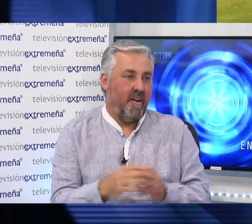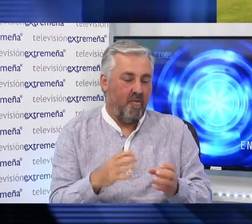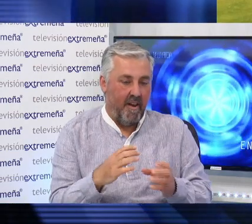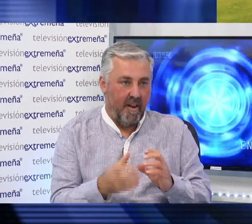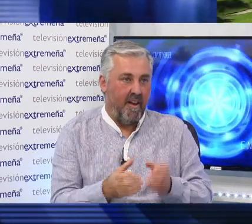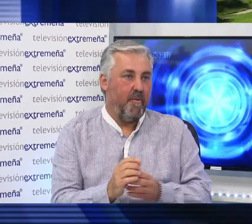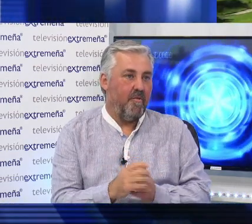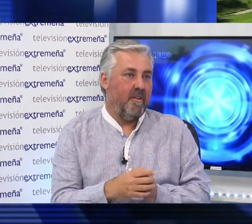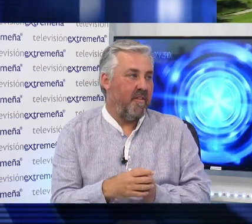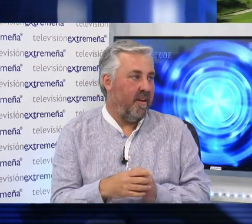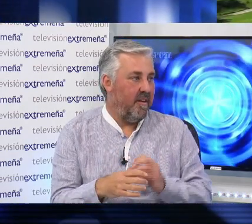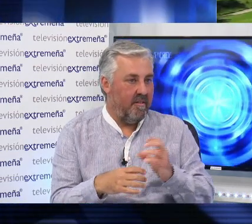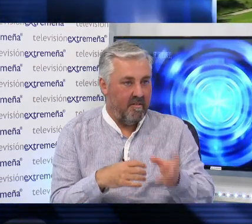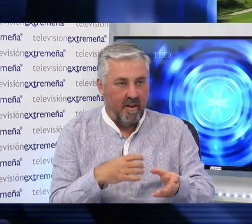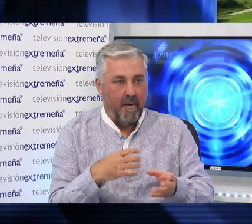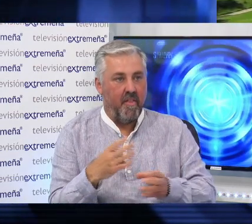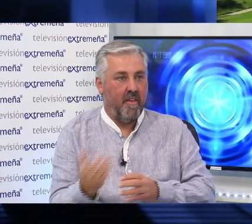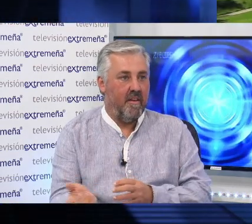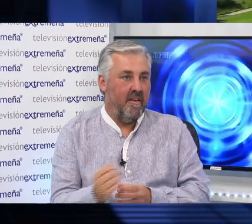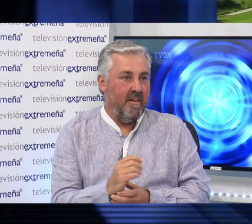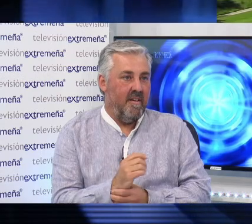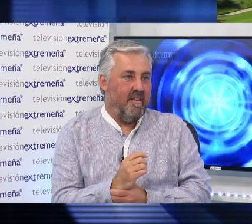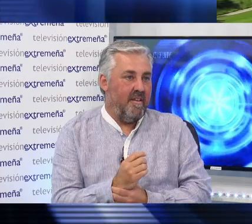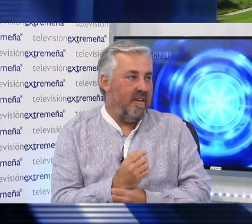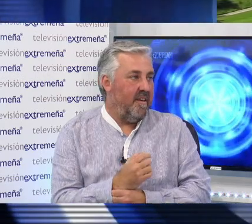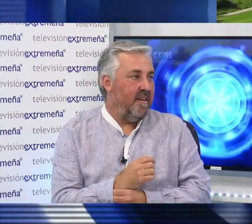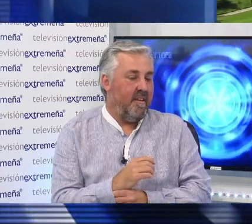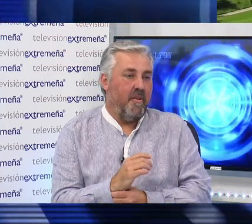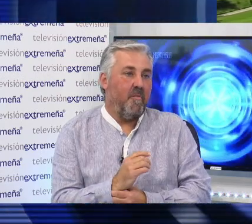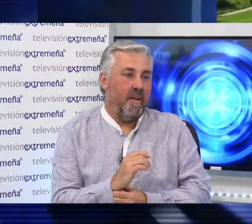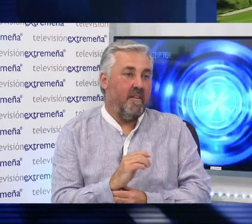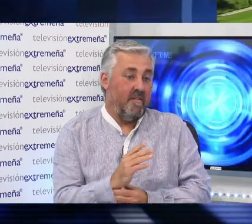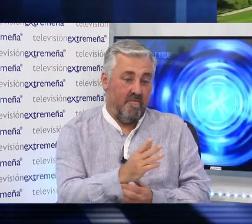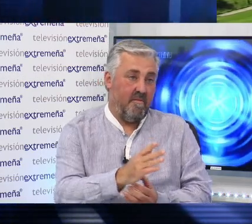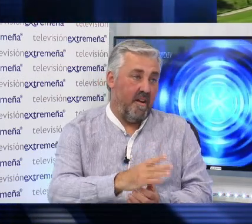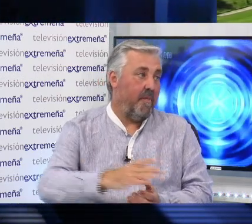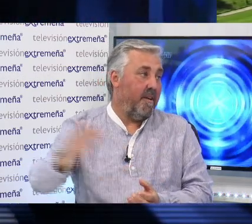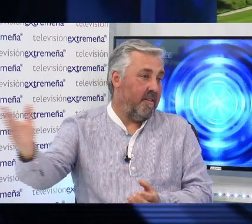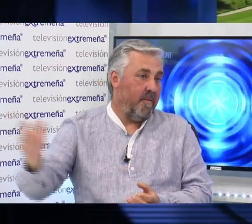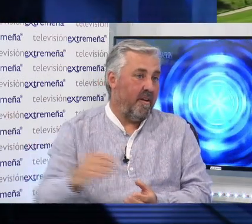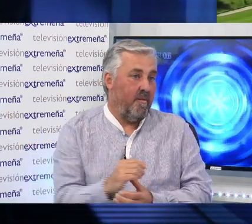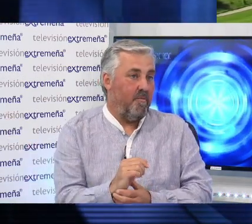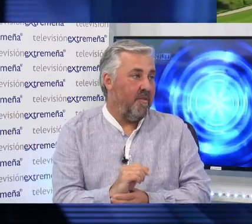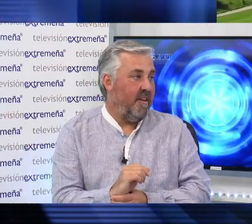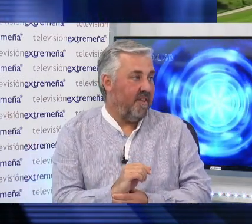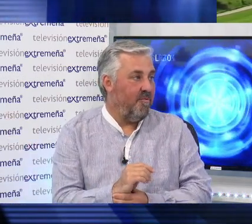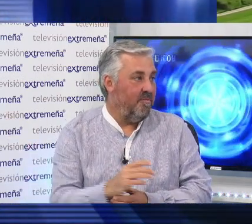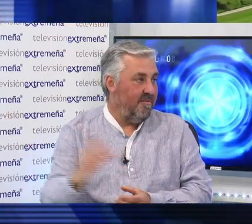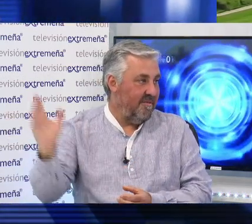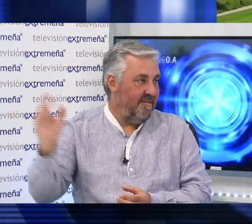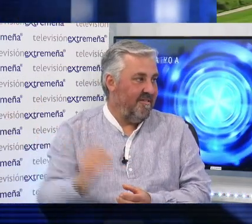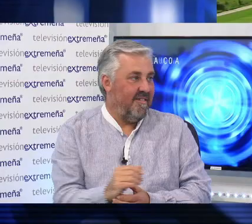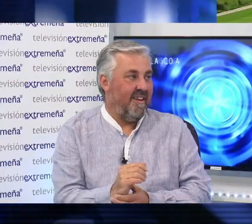yo creo, el equilibrio entre avance y medio ambiente. Ahora viene también, hablamos de